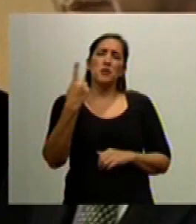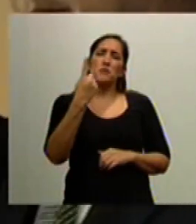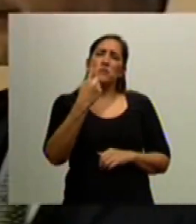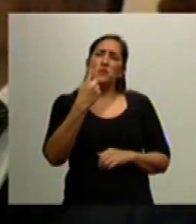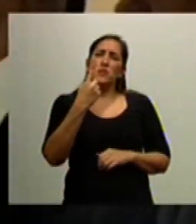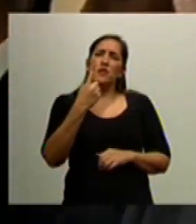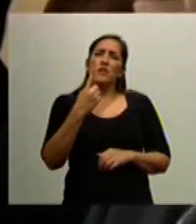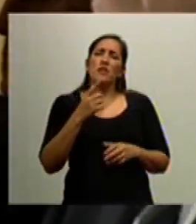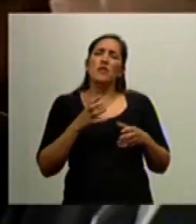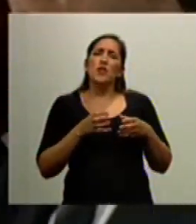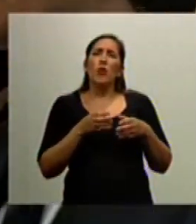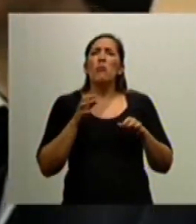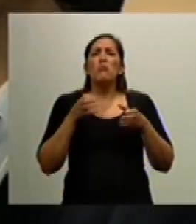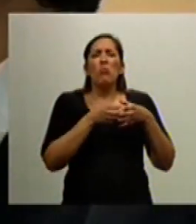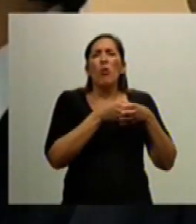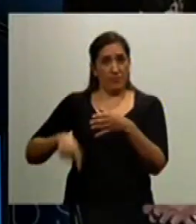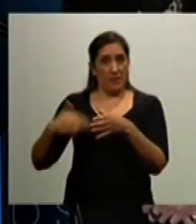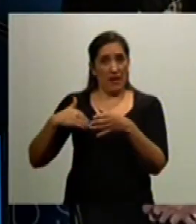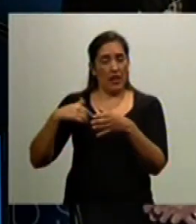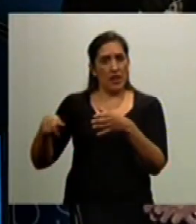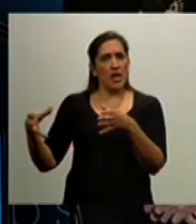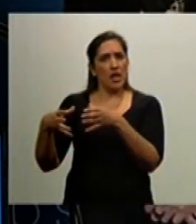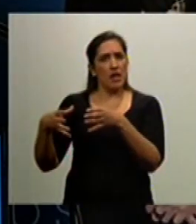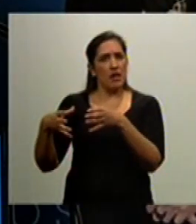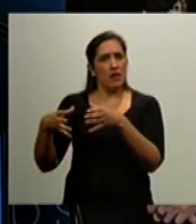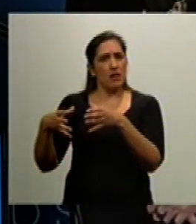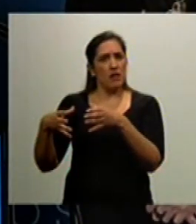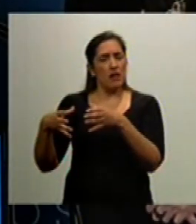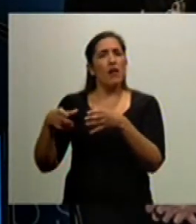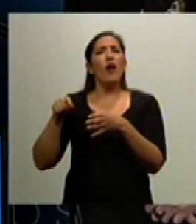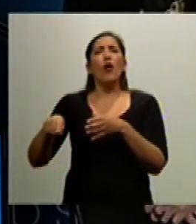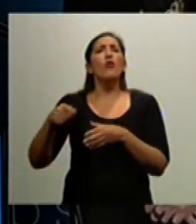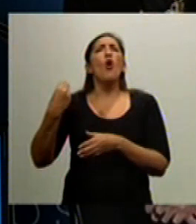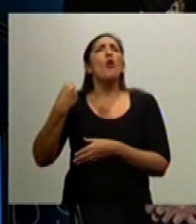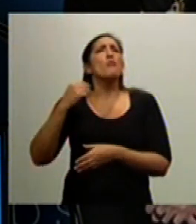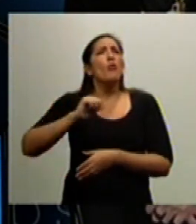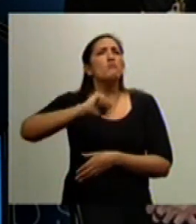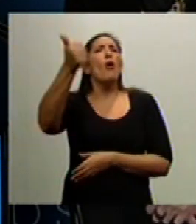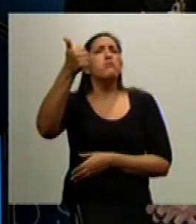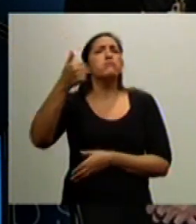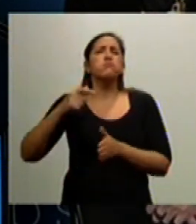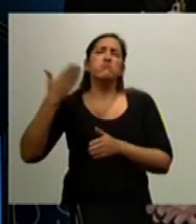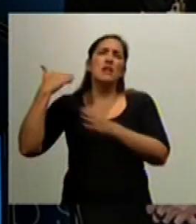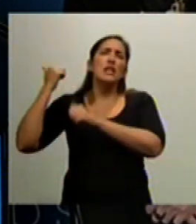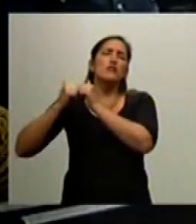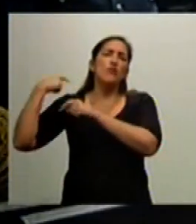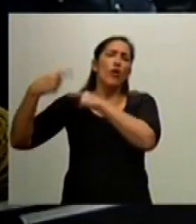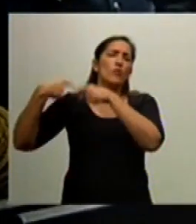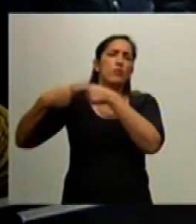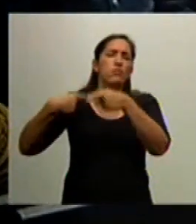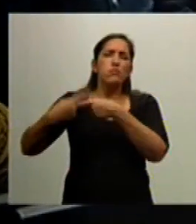fuerzas armadas, solamente han salido victoriosas a lo largo de la historia